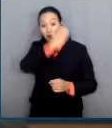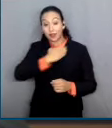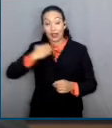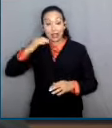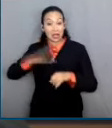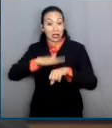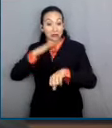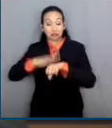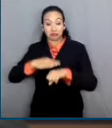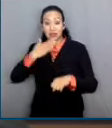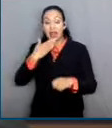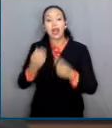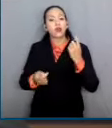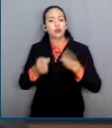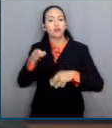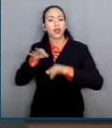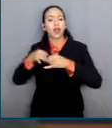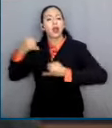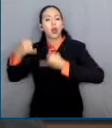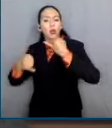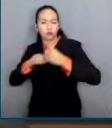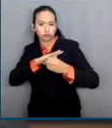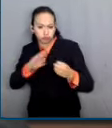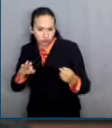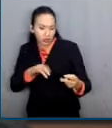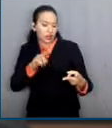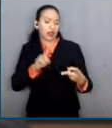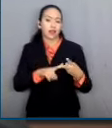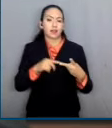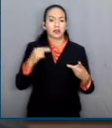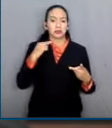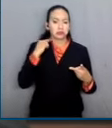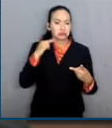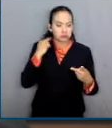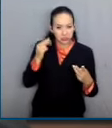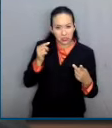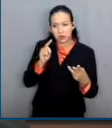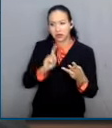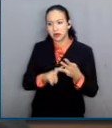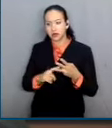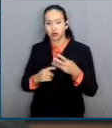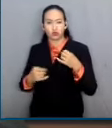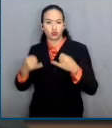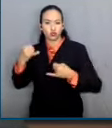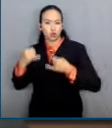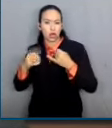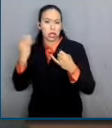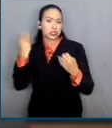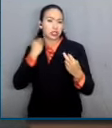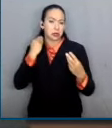en la administración elevada o como abogado o como notario.